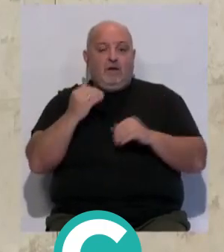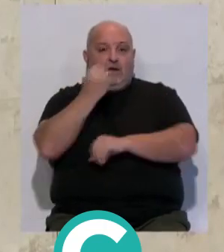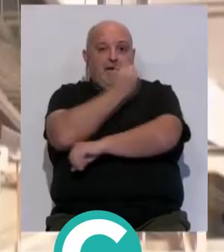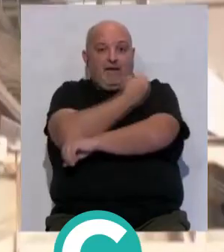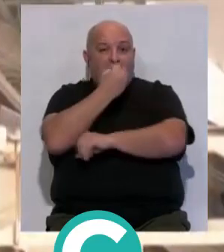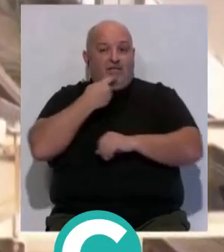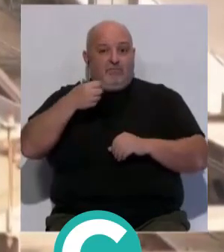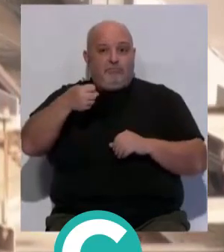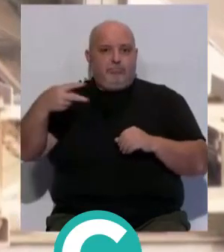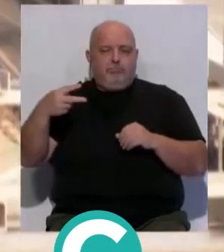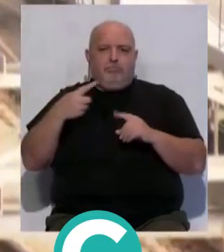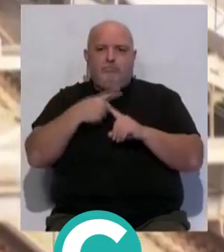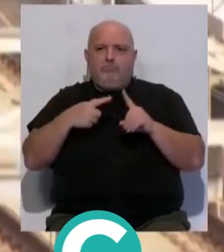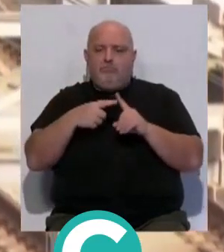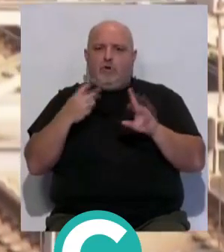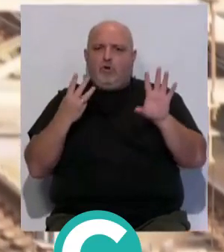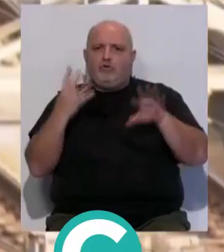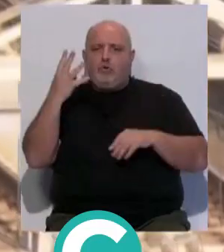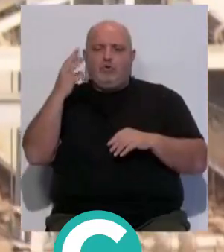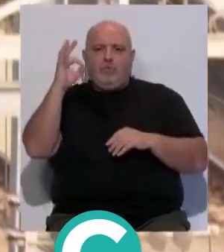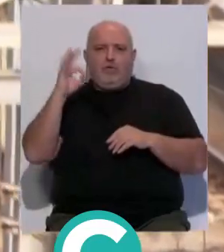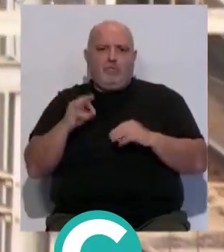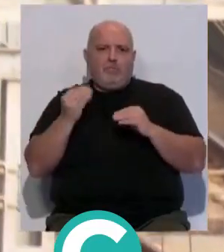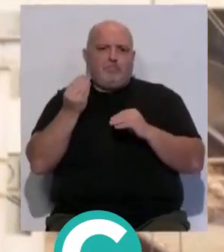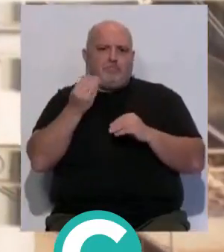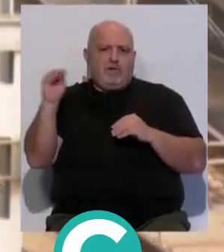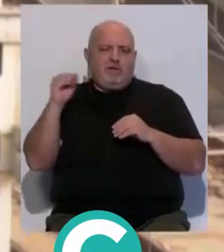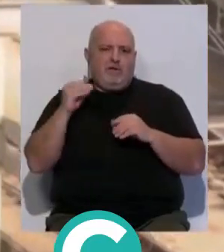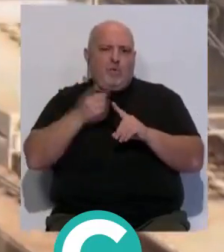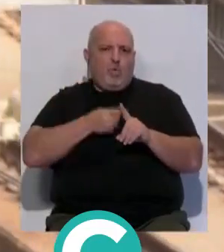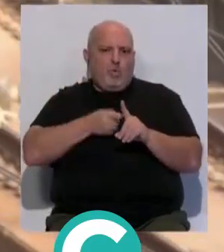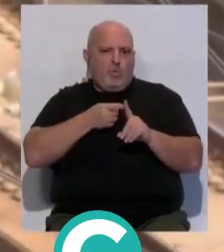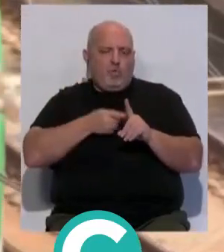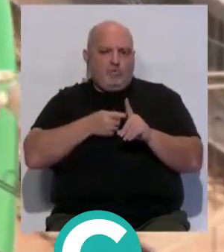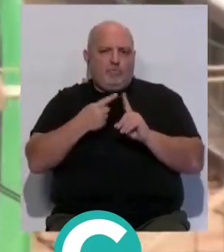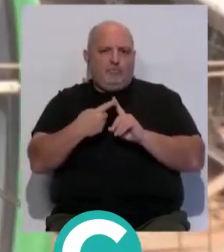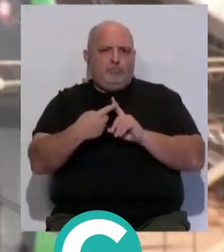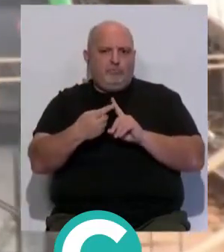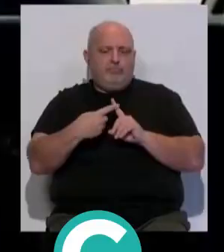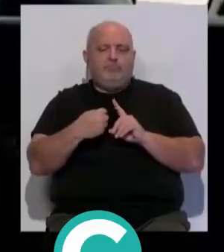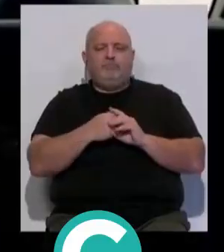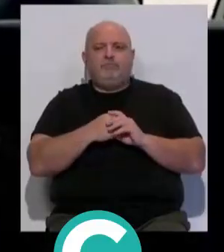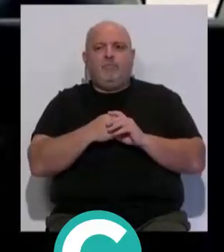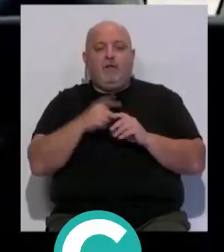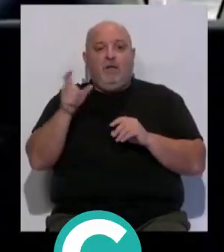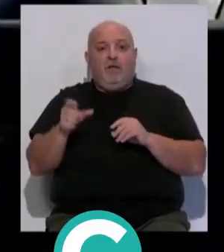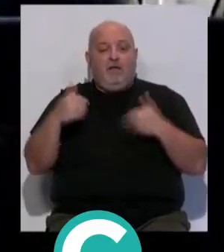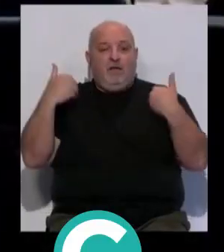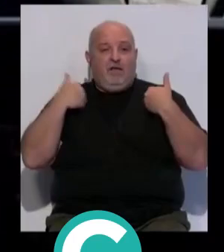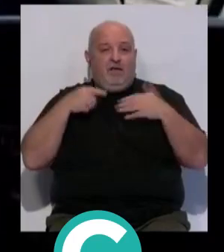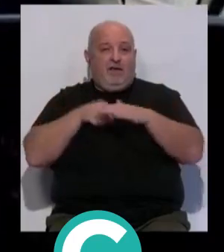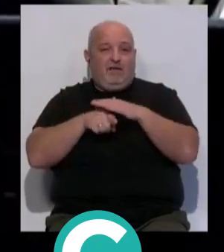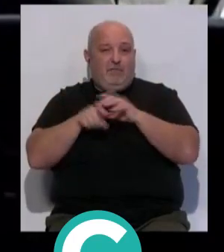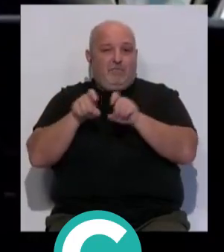supone un incremento medio del 84% respecto al promedio habitual de pasajeros. Cifras que la agencia autonómica que